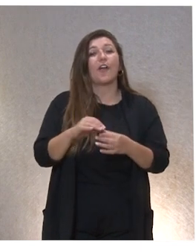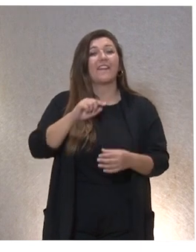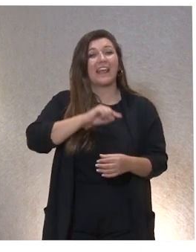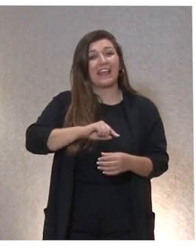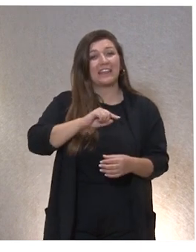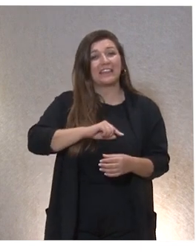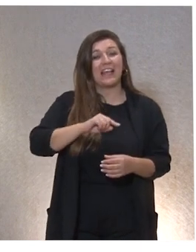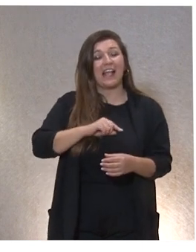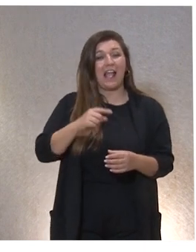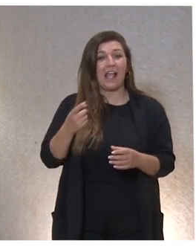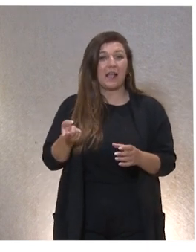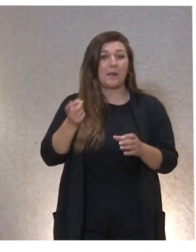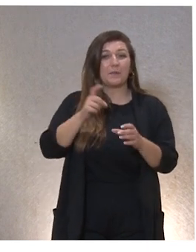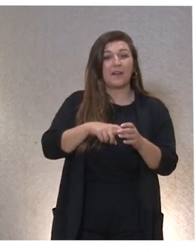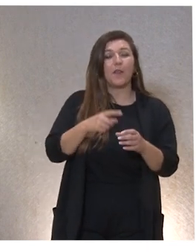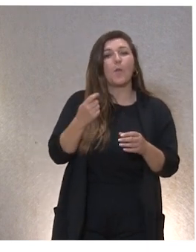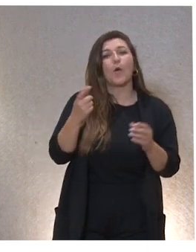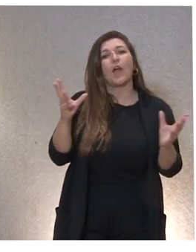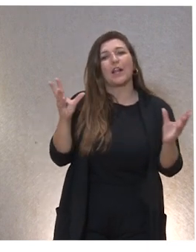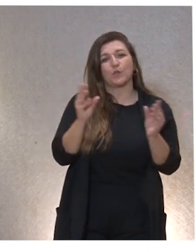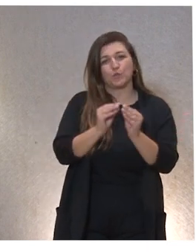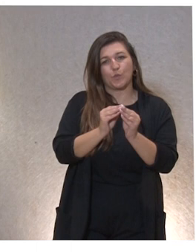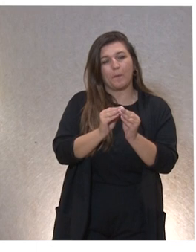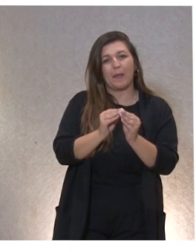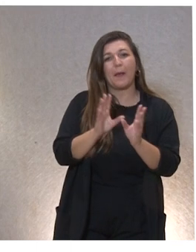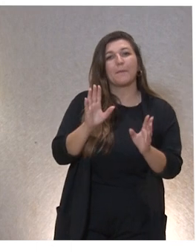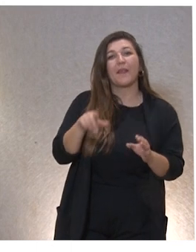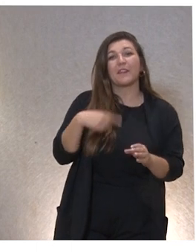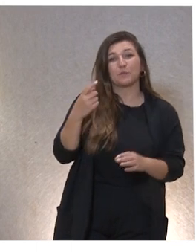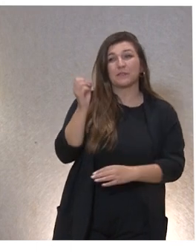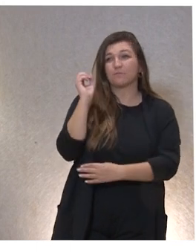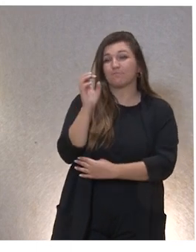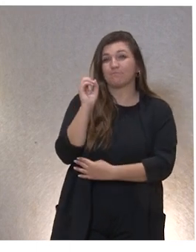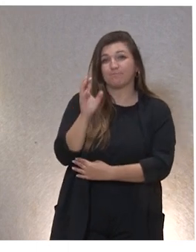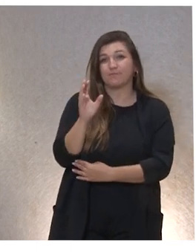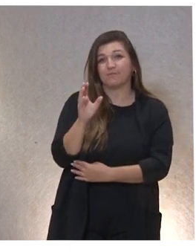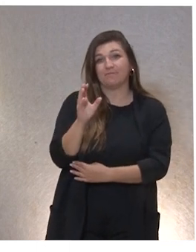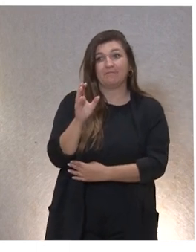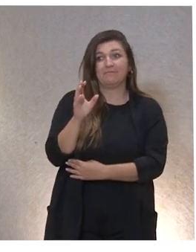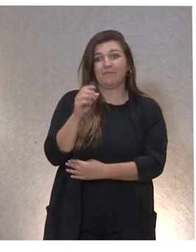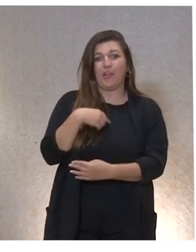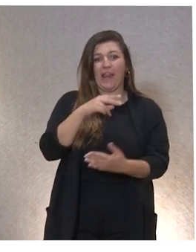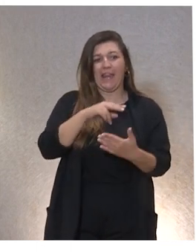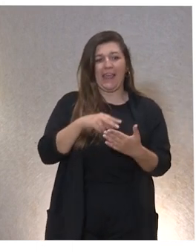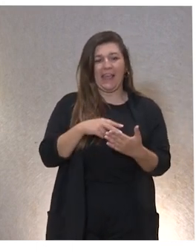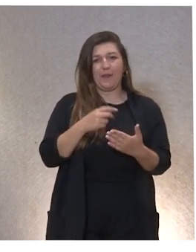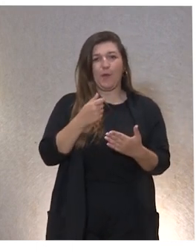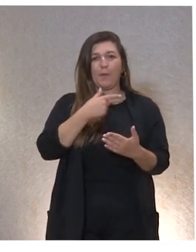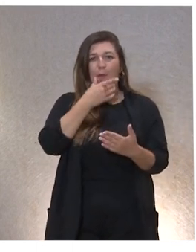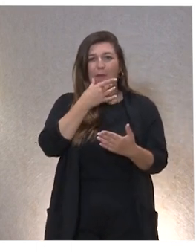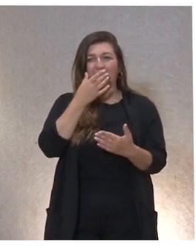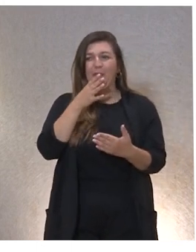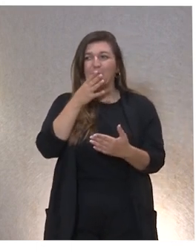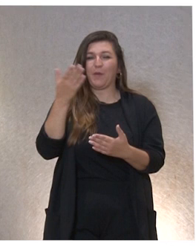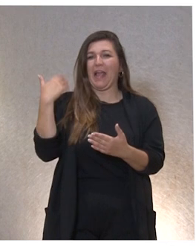interdependencia que he puesto ahí un pequeño resumen pero después de la ponencia de esa vía de ayer pues da vergüenza hasta leerlo ¿no? porque ya se explicó en